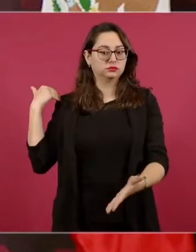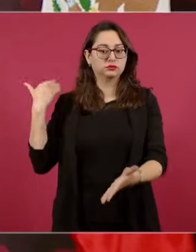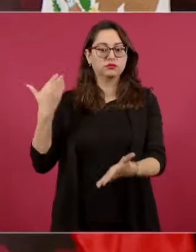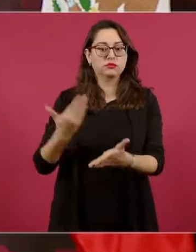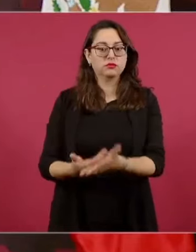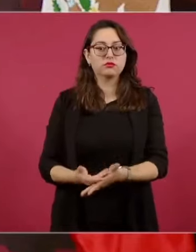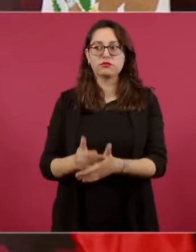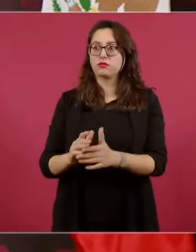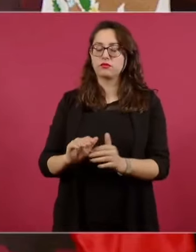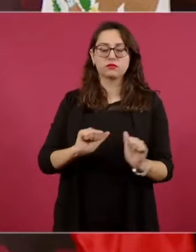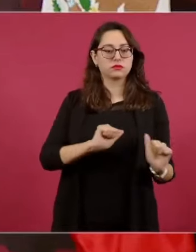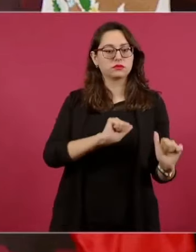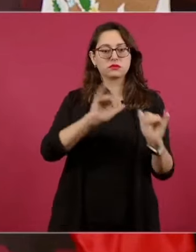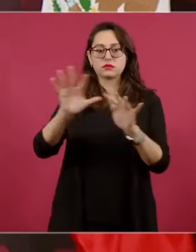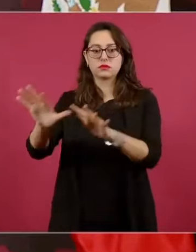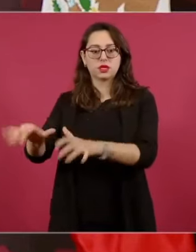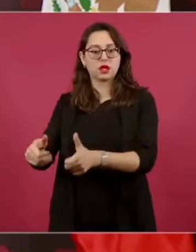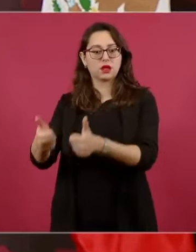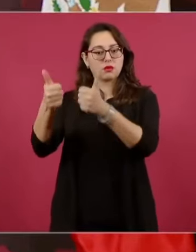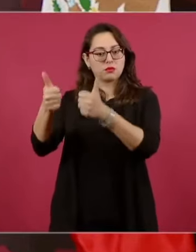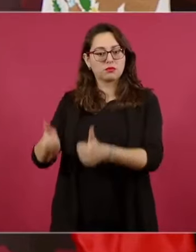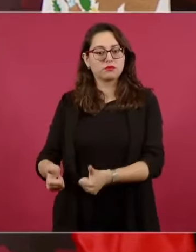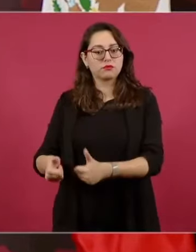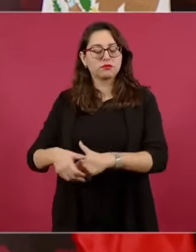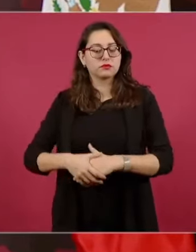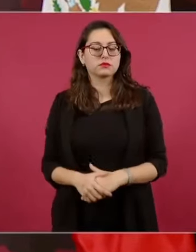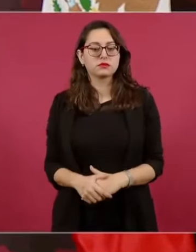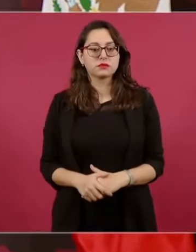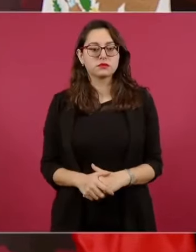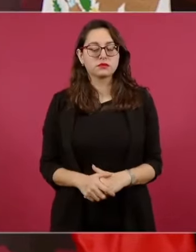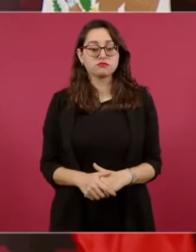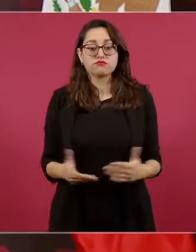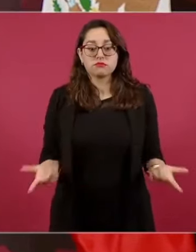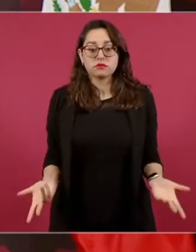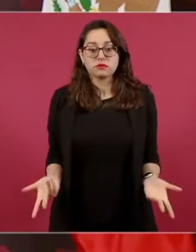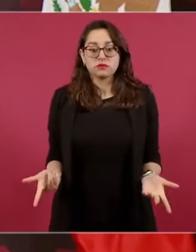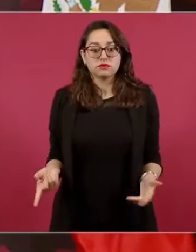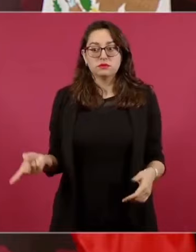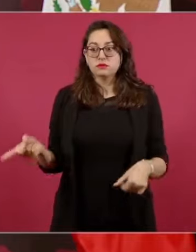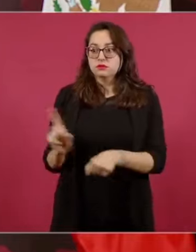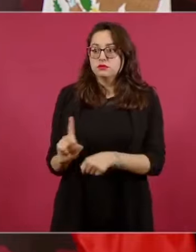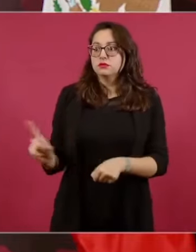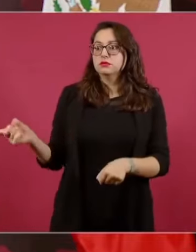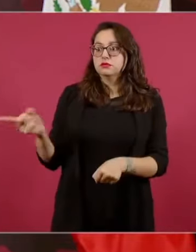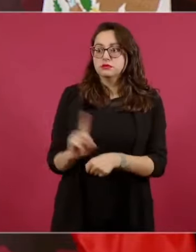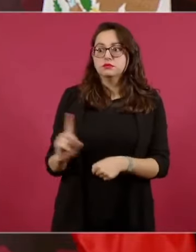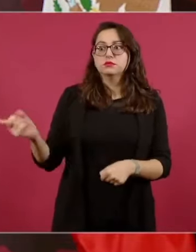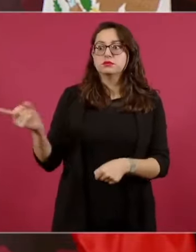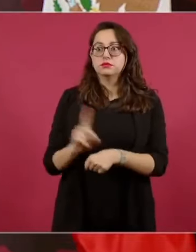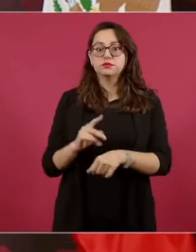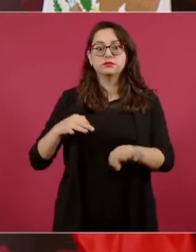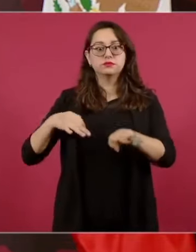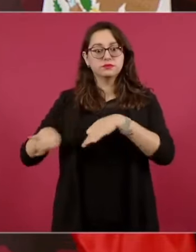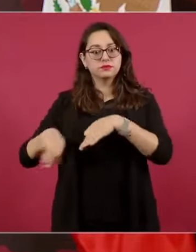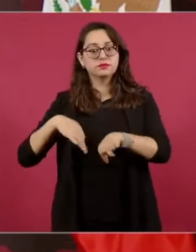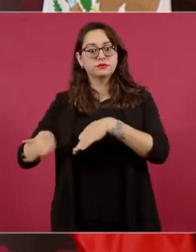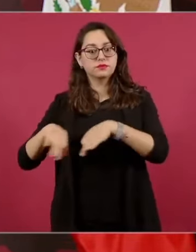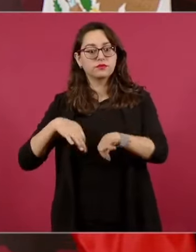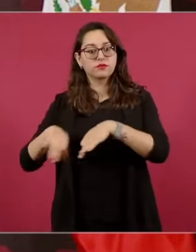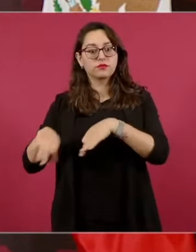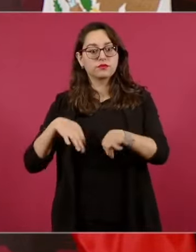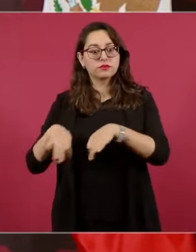que dañó a Acapulco y a Coyuca. Hemos estado allá trabajando, hay